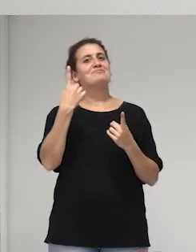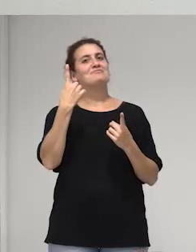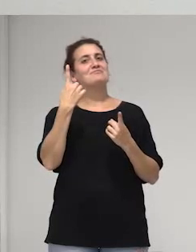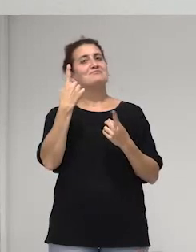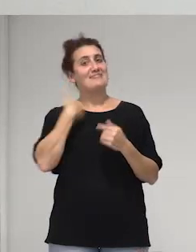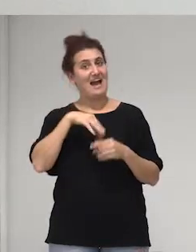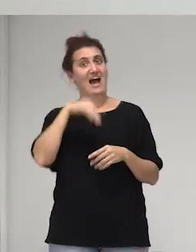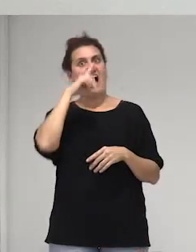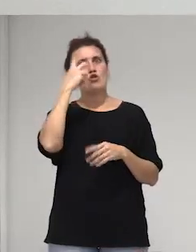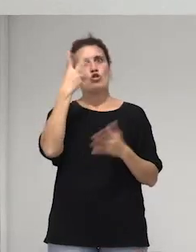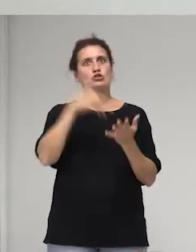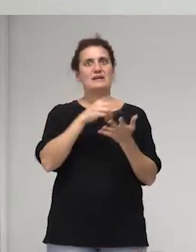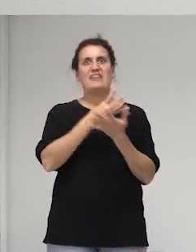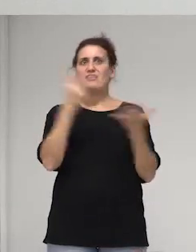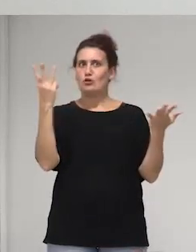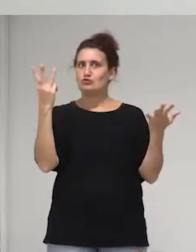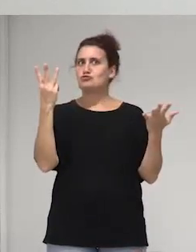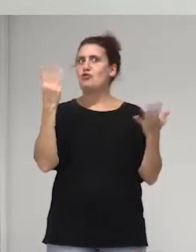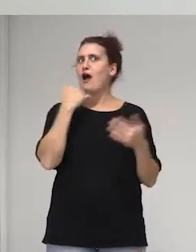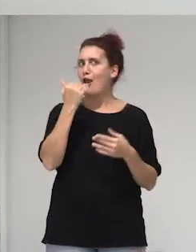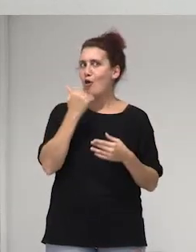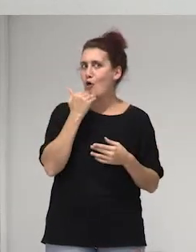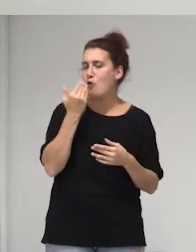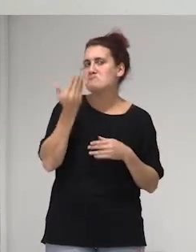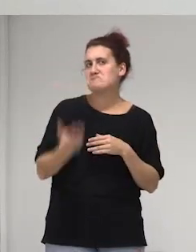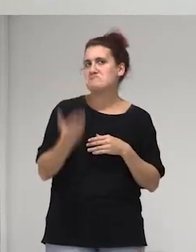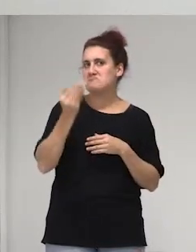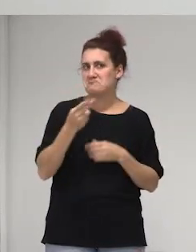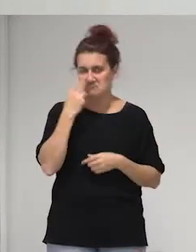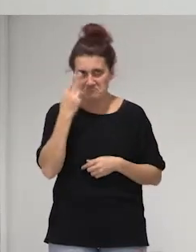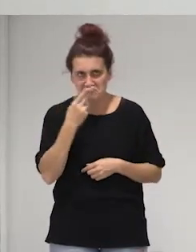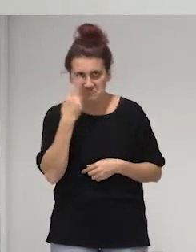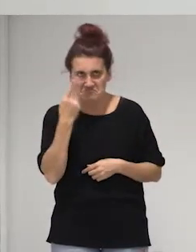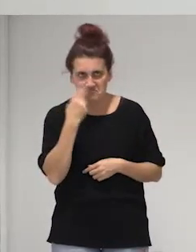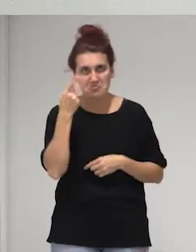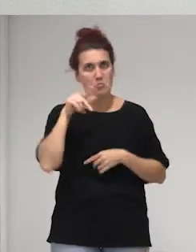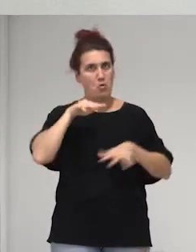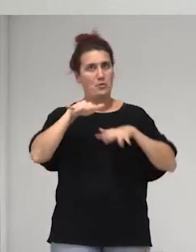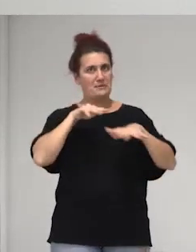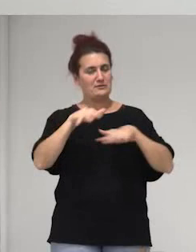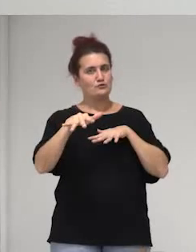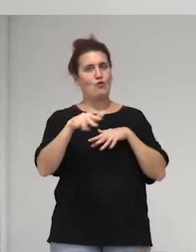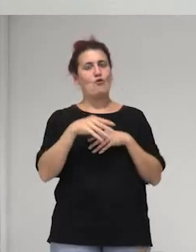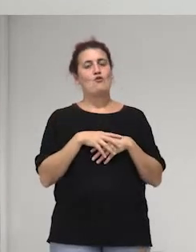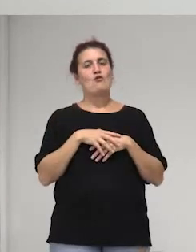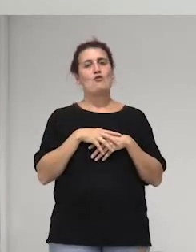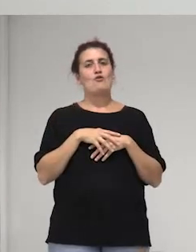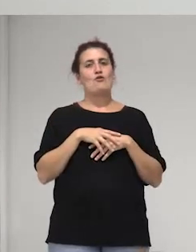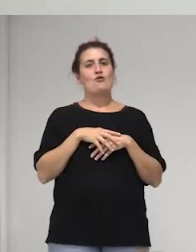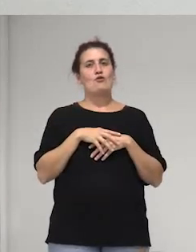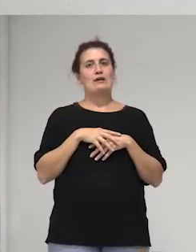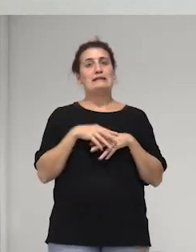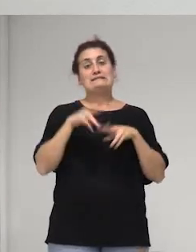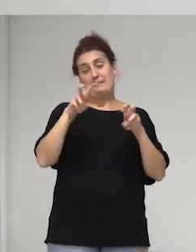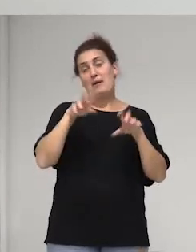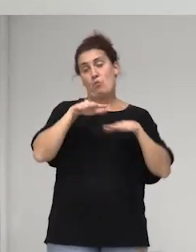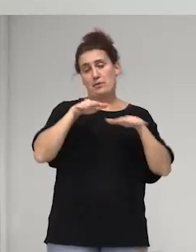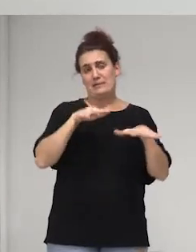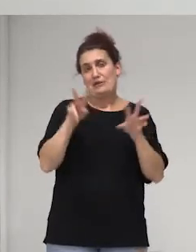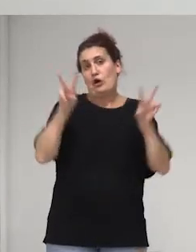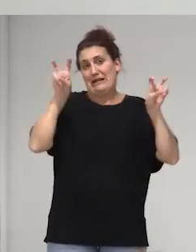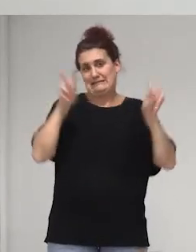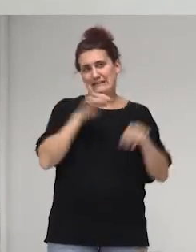ya había pasado algo muy interesante en el movimiento entre comillas en el movimiento LGBTI ¿verdad?